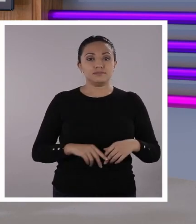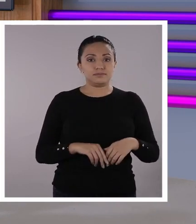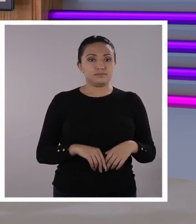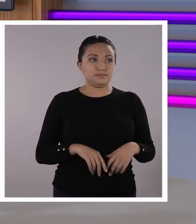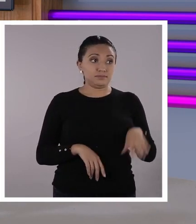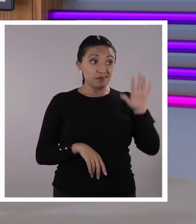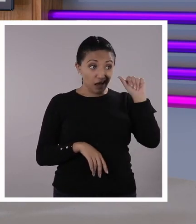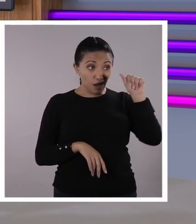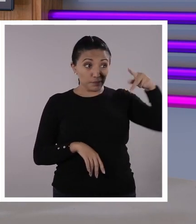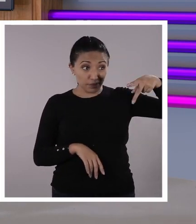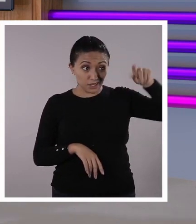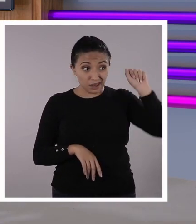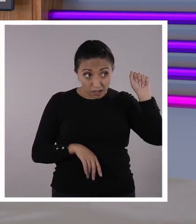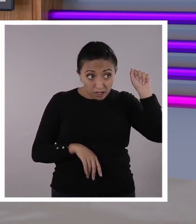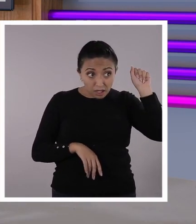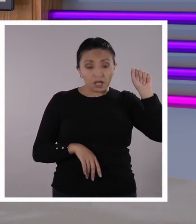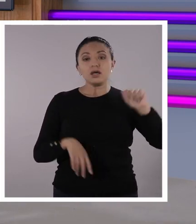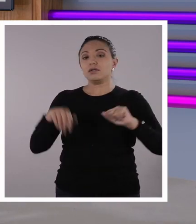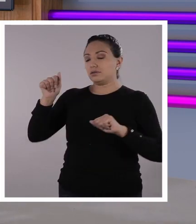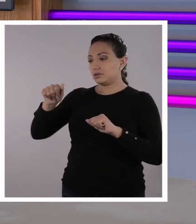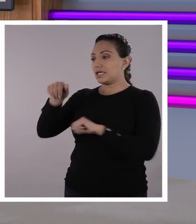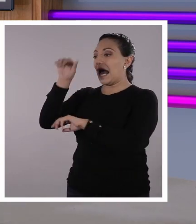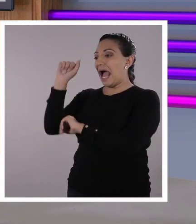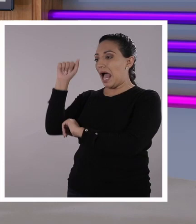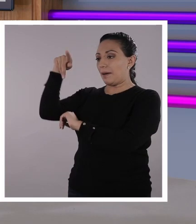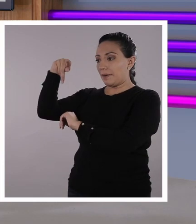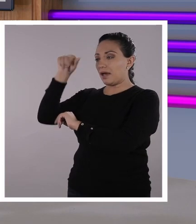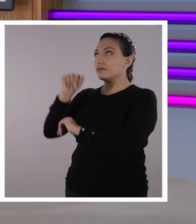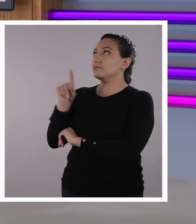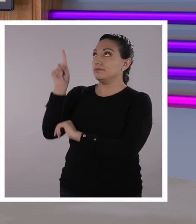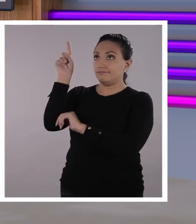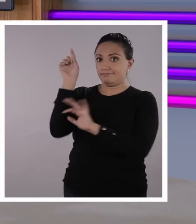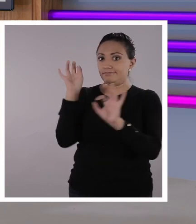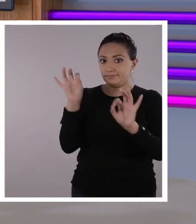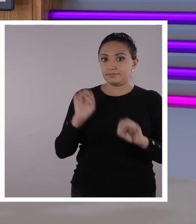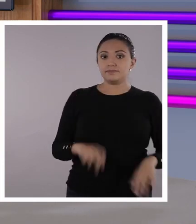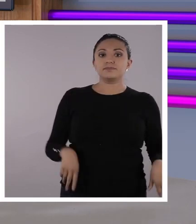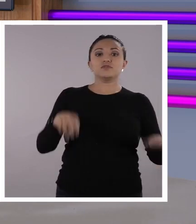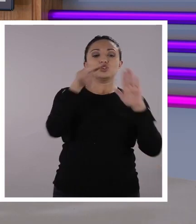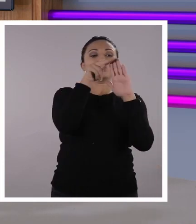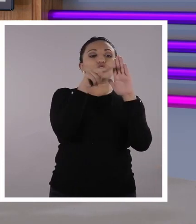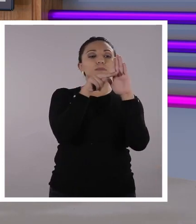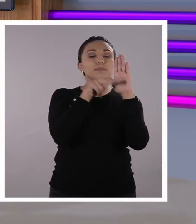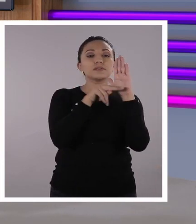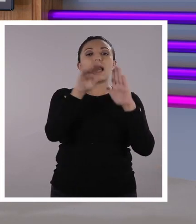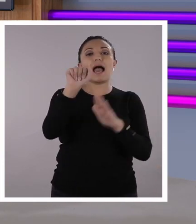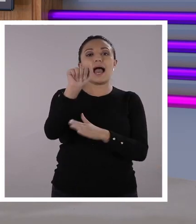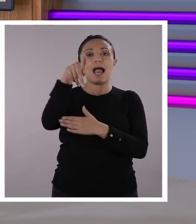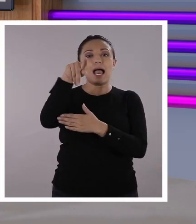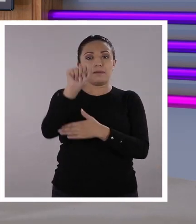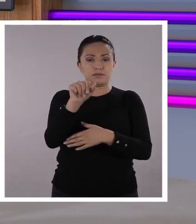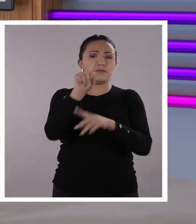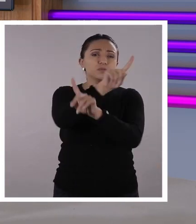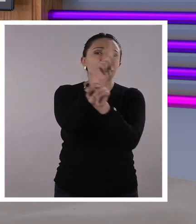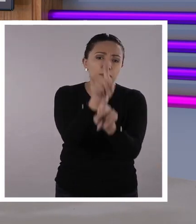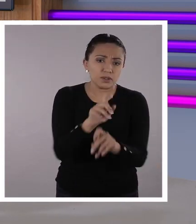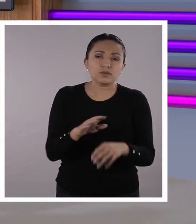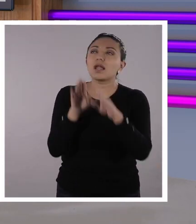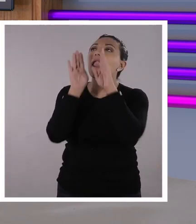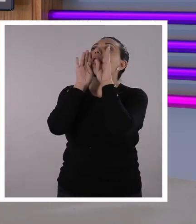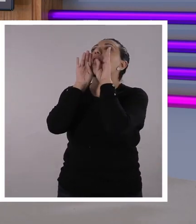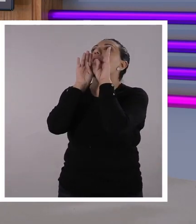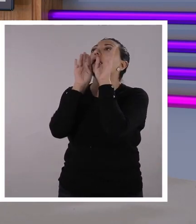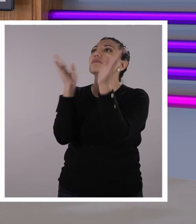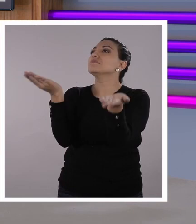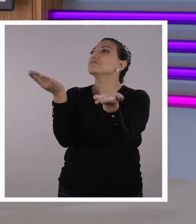A-P-A. Sí, A-P-A. Ah, ya, ya, ya. Normas APA. Pero qué tal si le pedimos a Webster que por